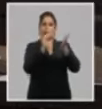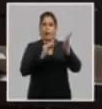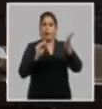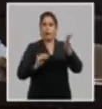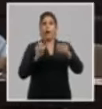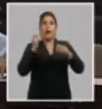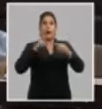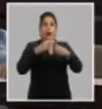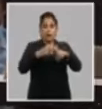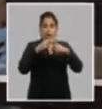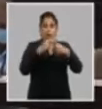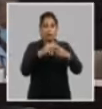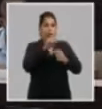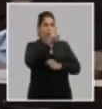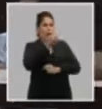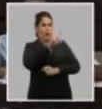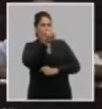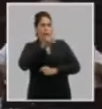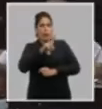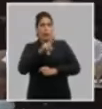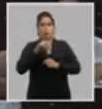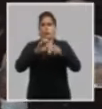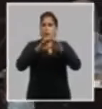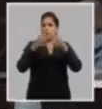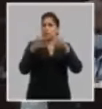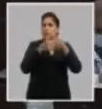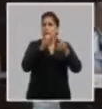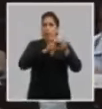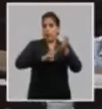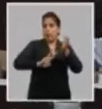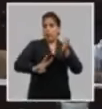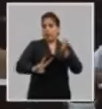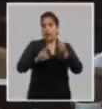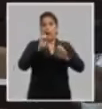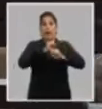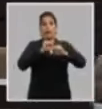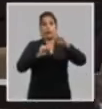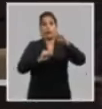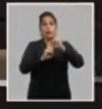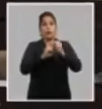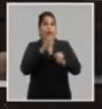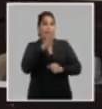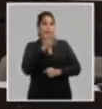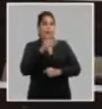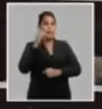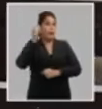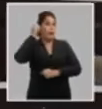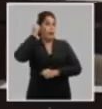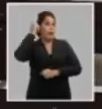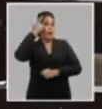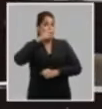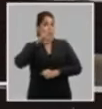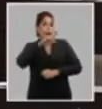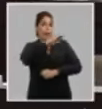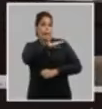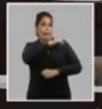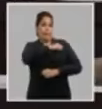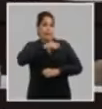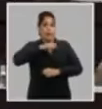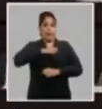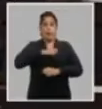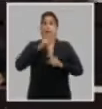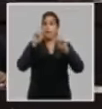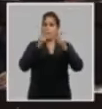resultado de las consultas que se hicieron con los jurores provinciales las estructuras similares de las FARC y el MININ las direcciones